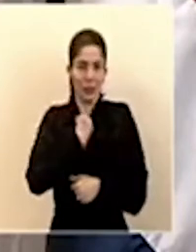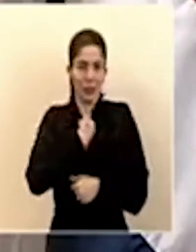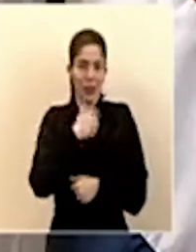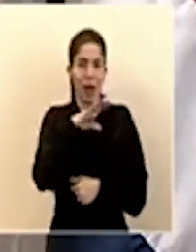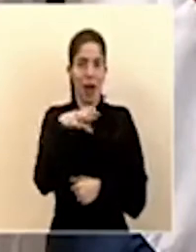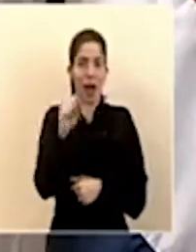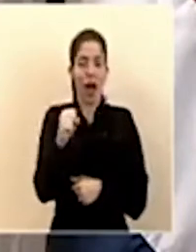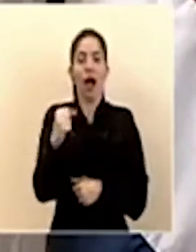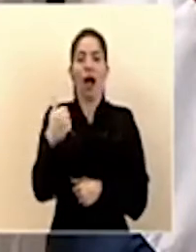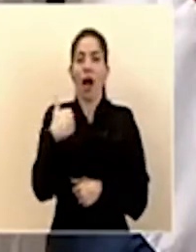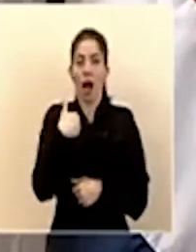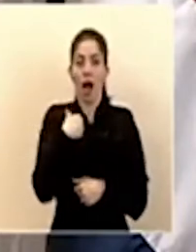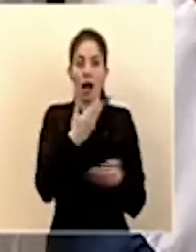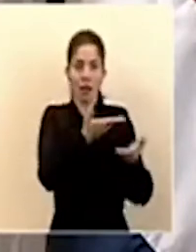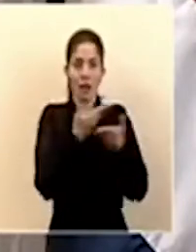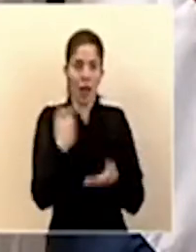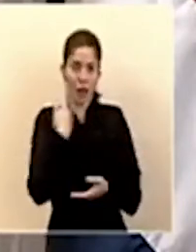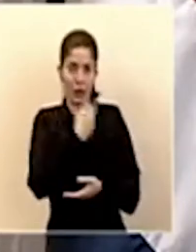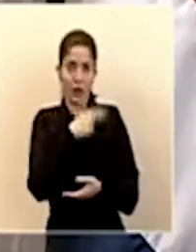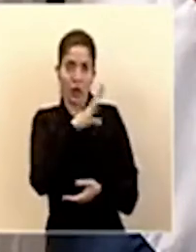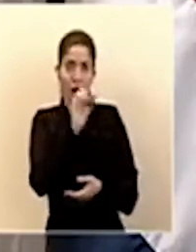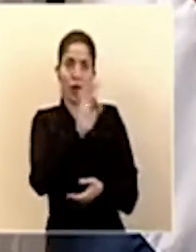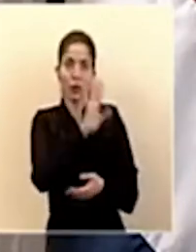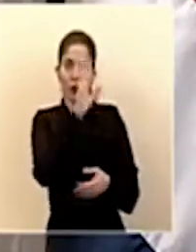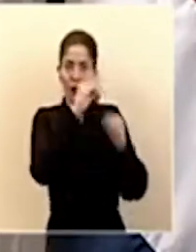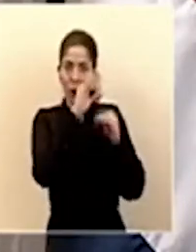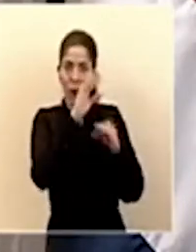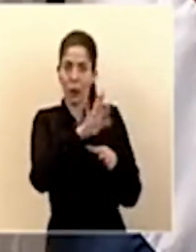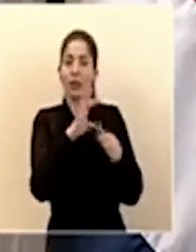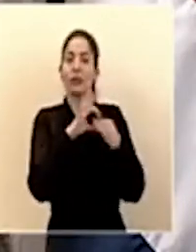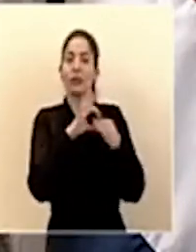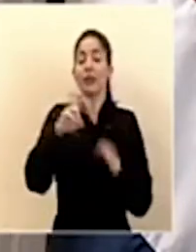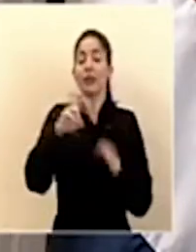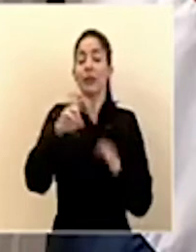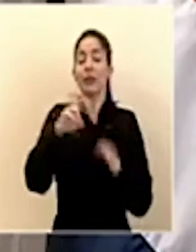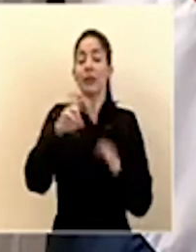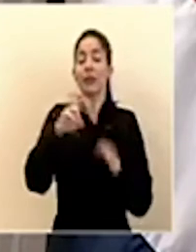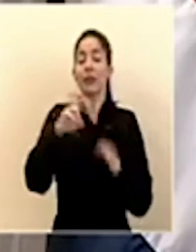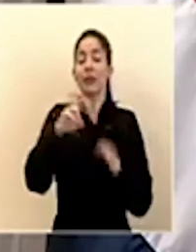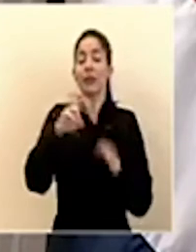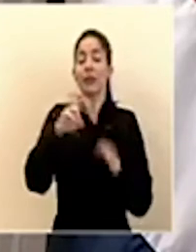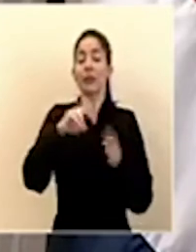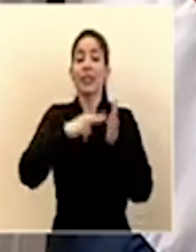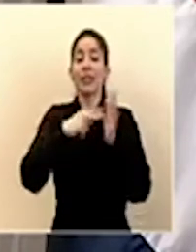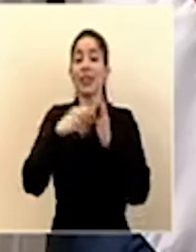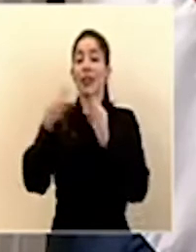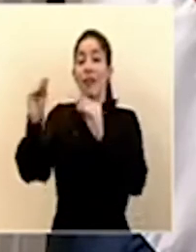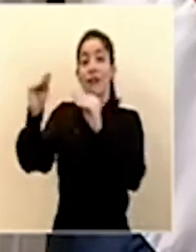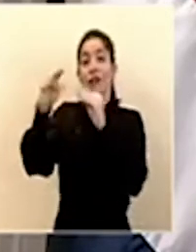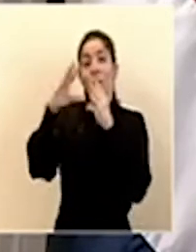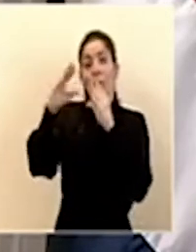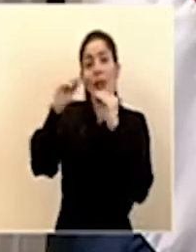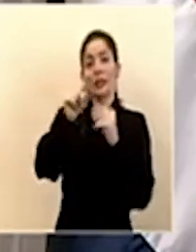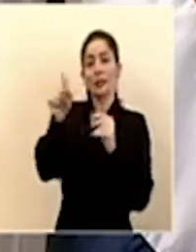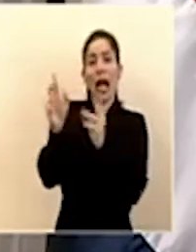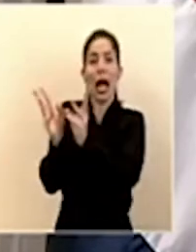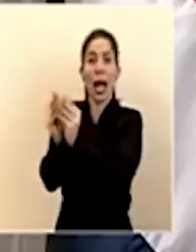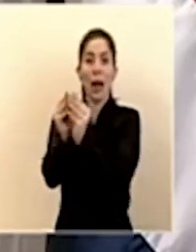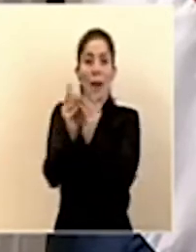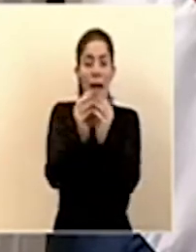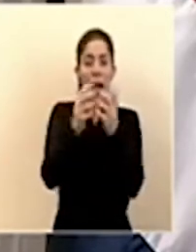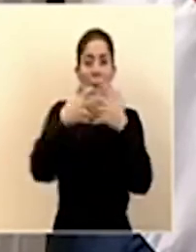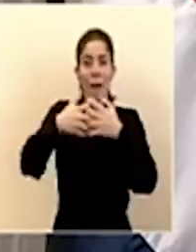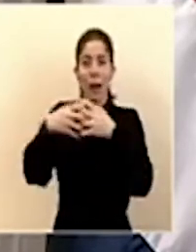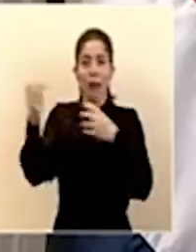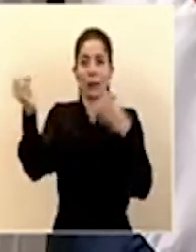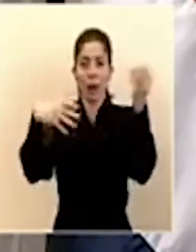dándonos a nosotros en relación con temas de CICERE. También la información que las propias cámaras han estado